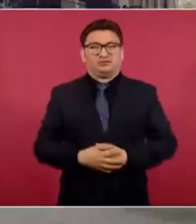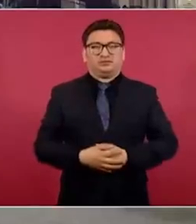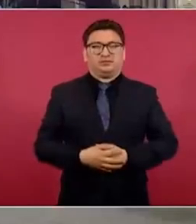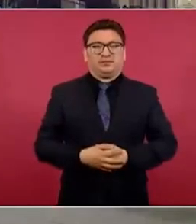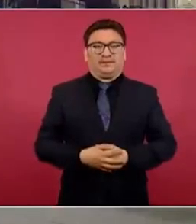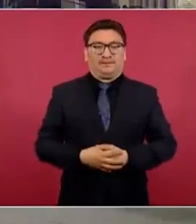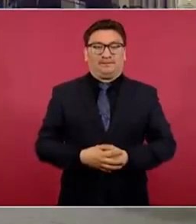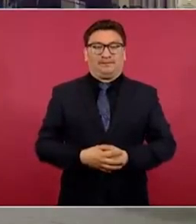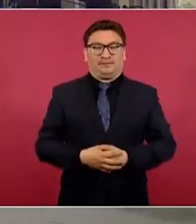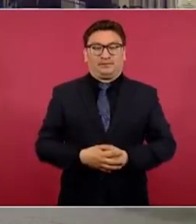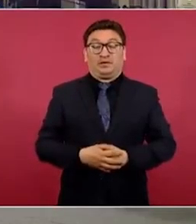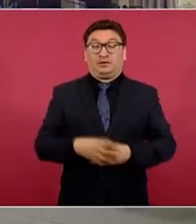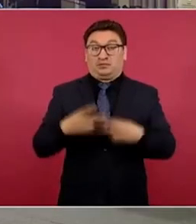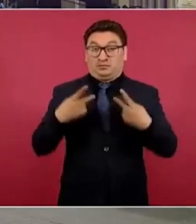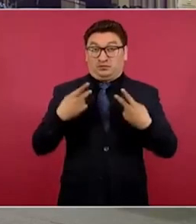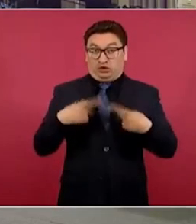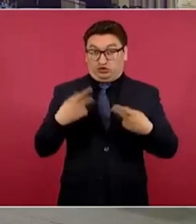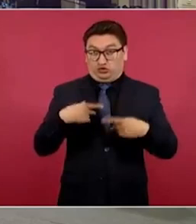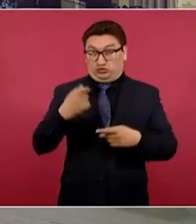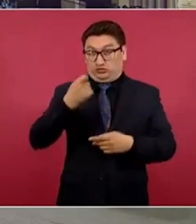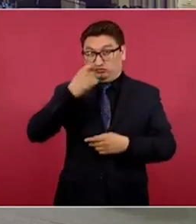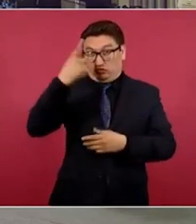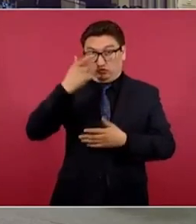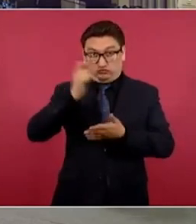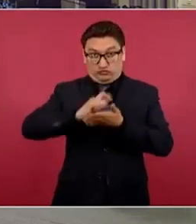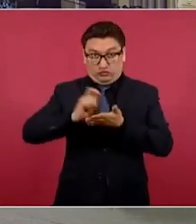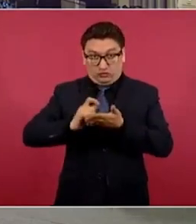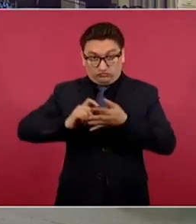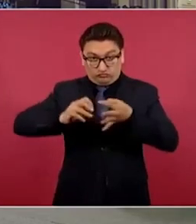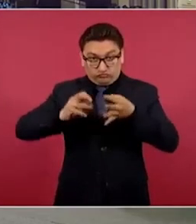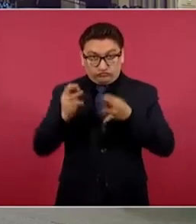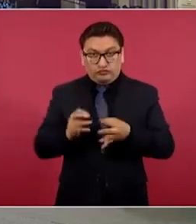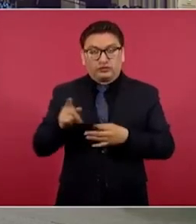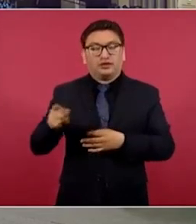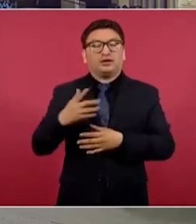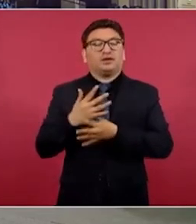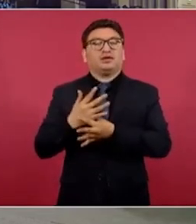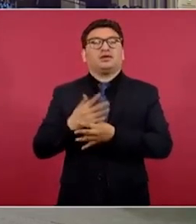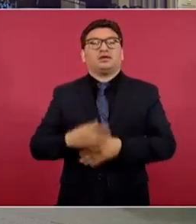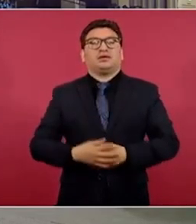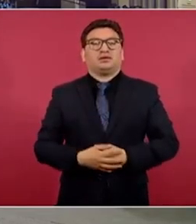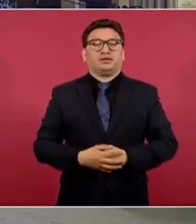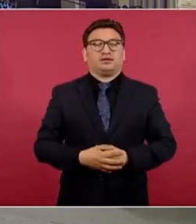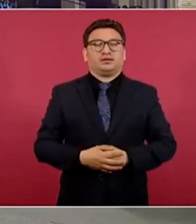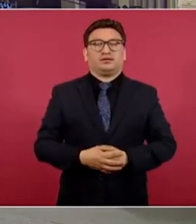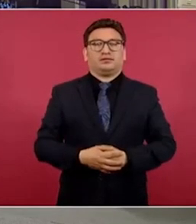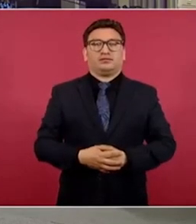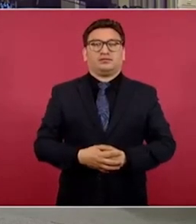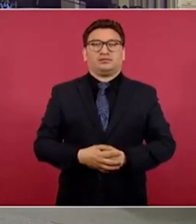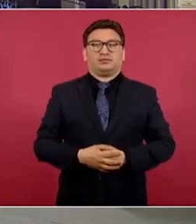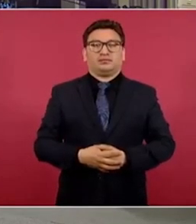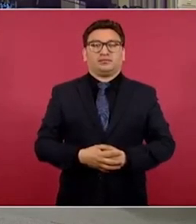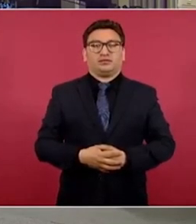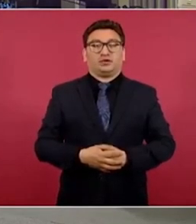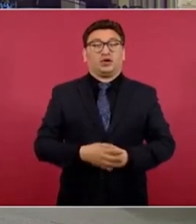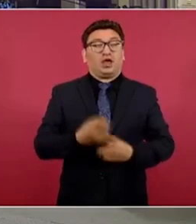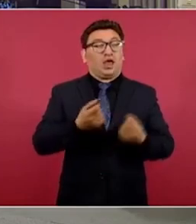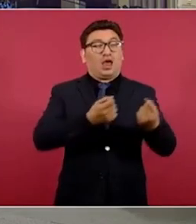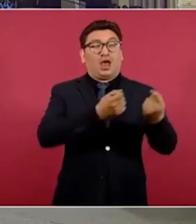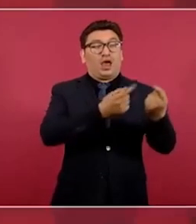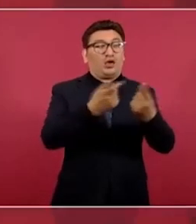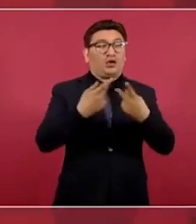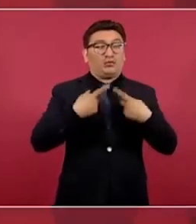escritores que cuando ya se echan a perder,